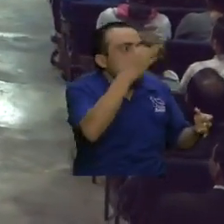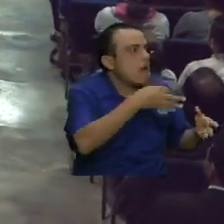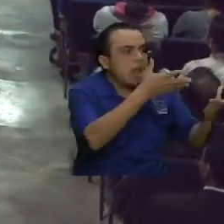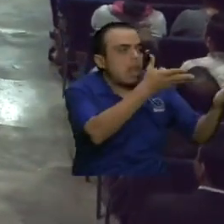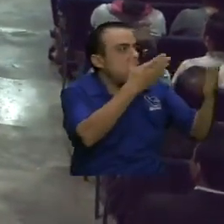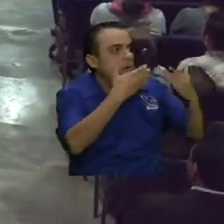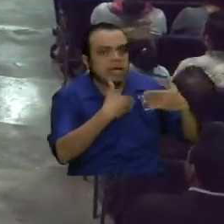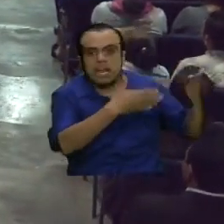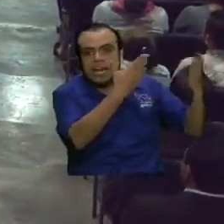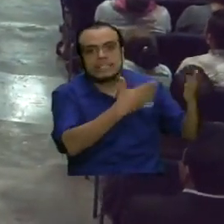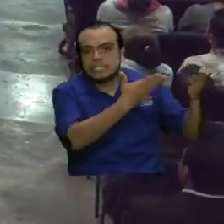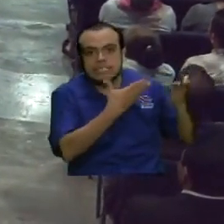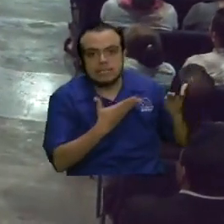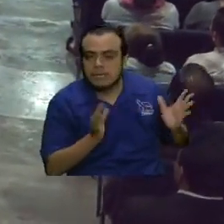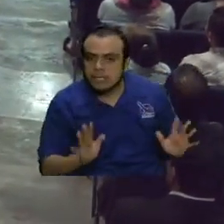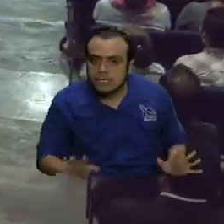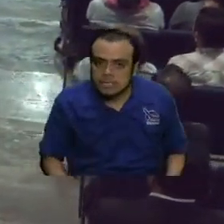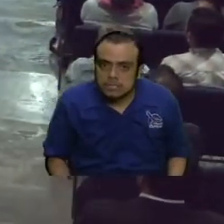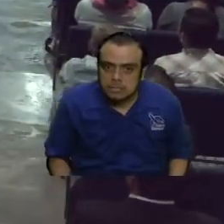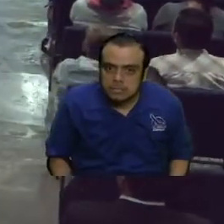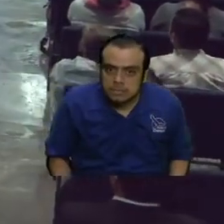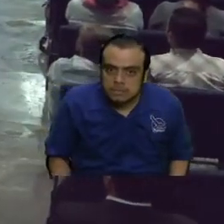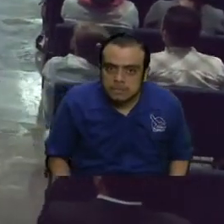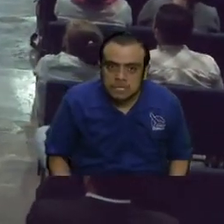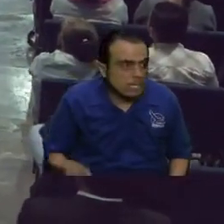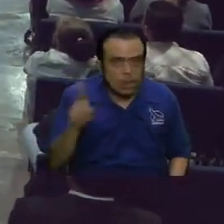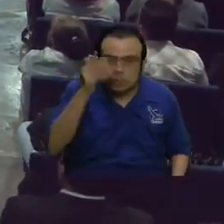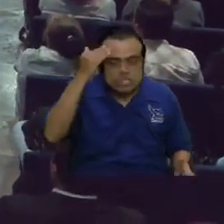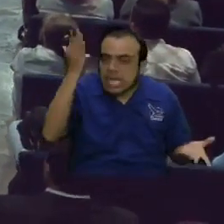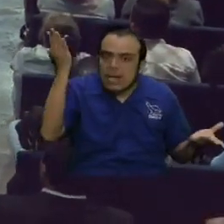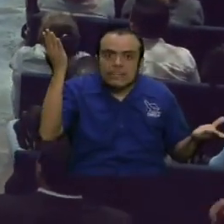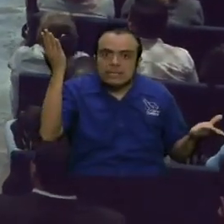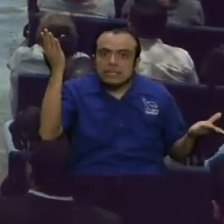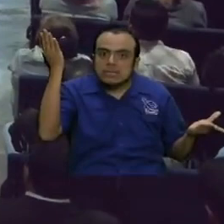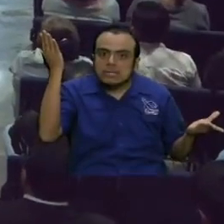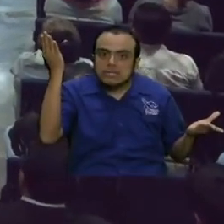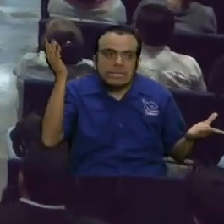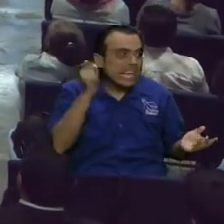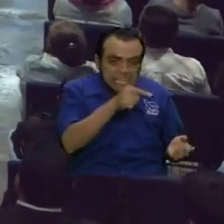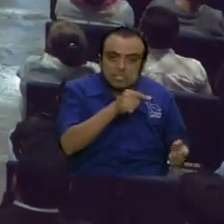energizante sin saber que tiene veneno.